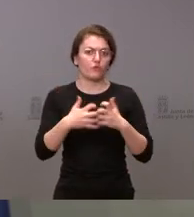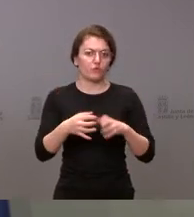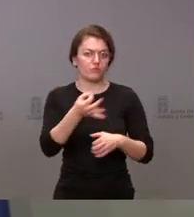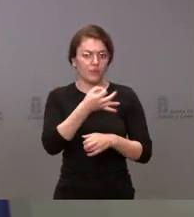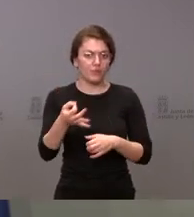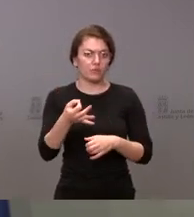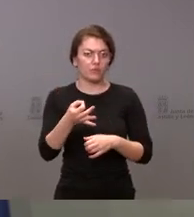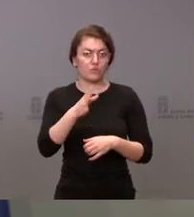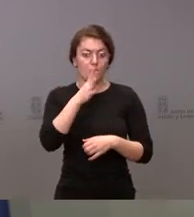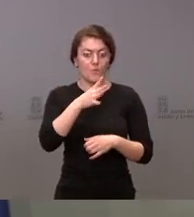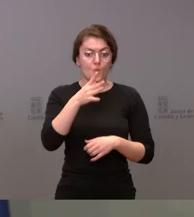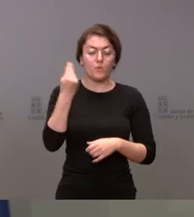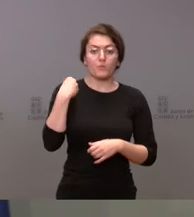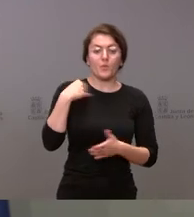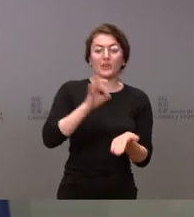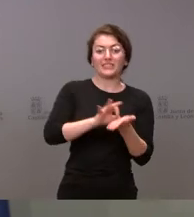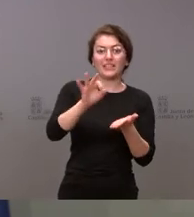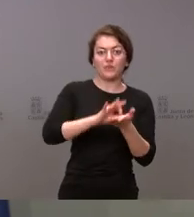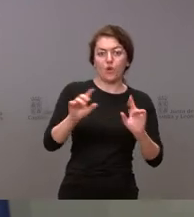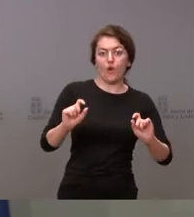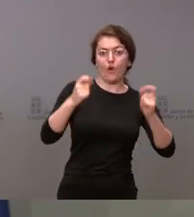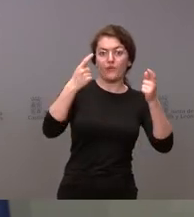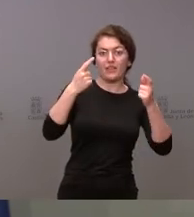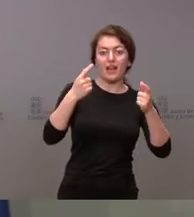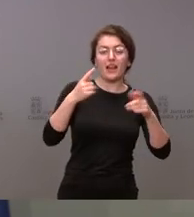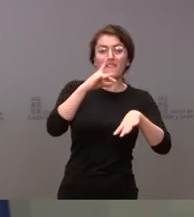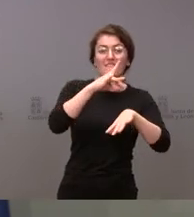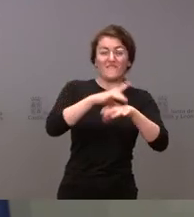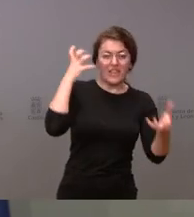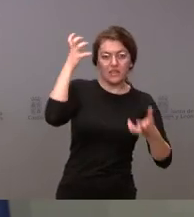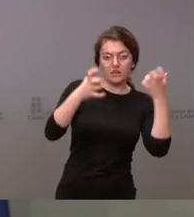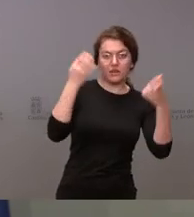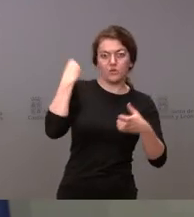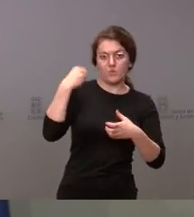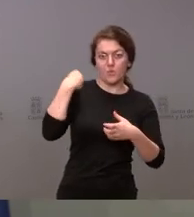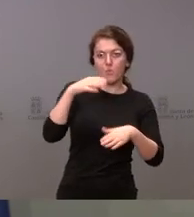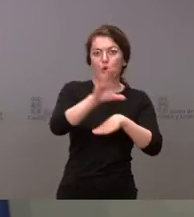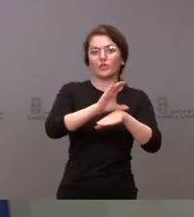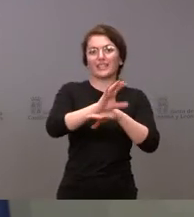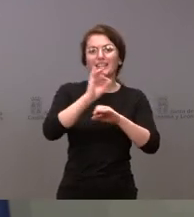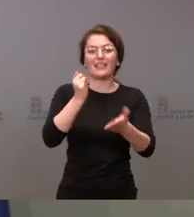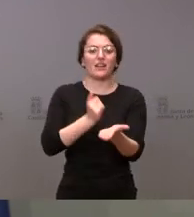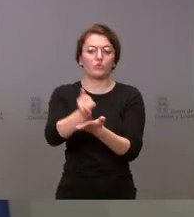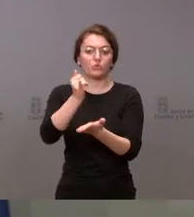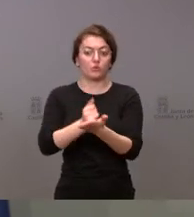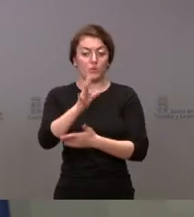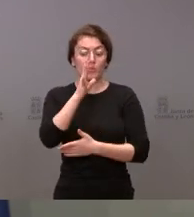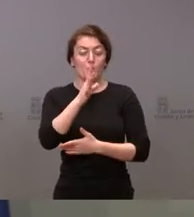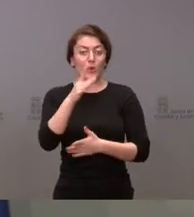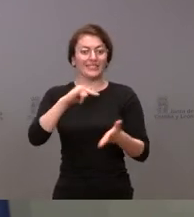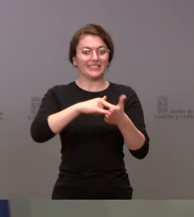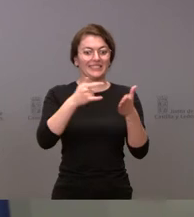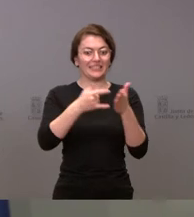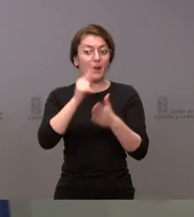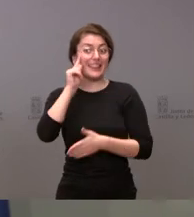veterinarios de la Consejería de Agricultura. Y, por tanto, es un sistema de detección precoz que funciona muy bien el que ha ido